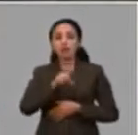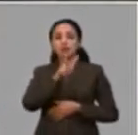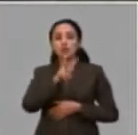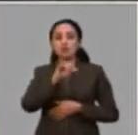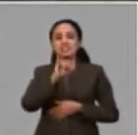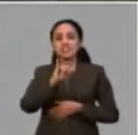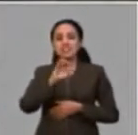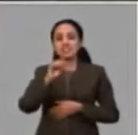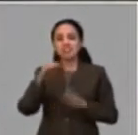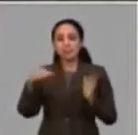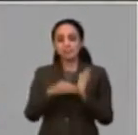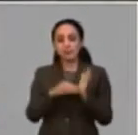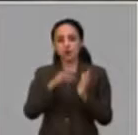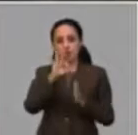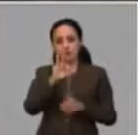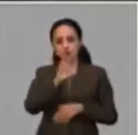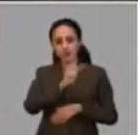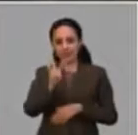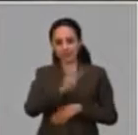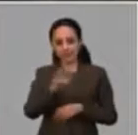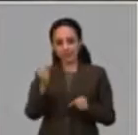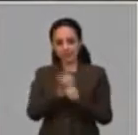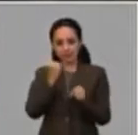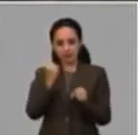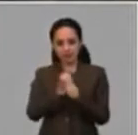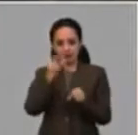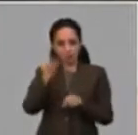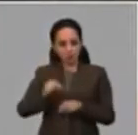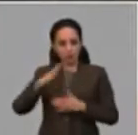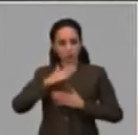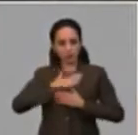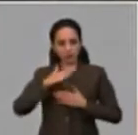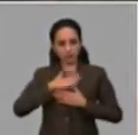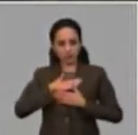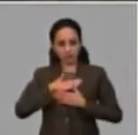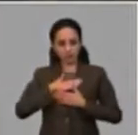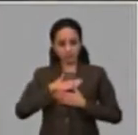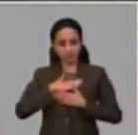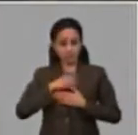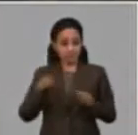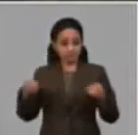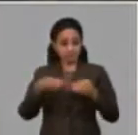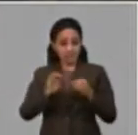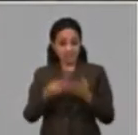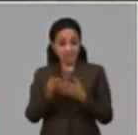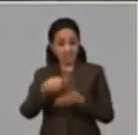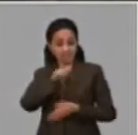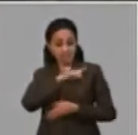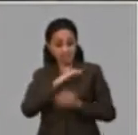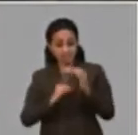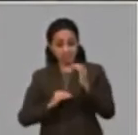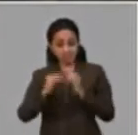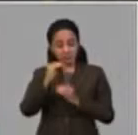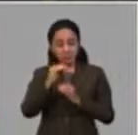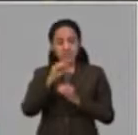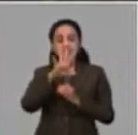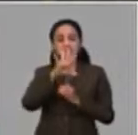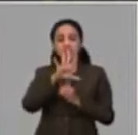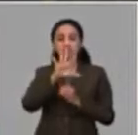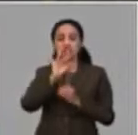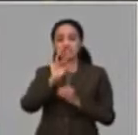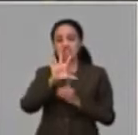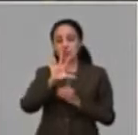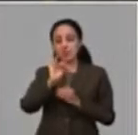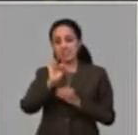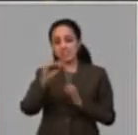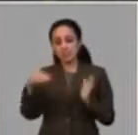.833 trabajadores por cuenta propia. Y al cierre de ayer, esta cifra alcanzaba 557